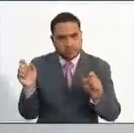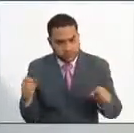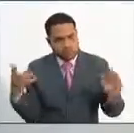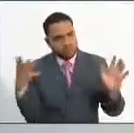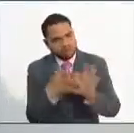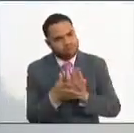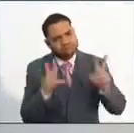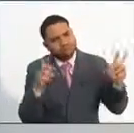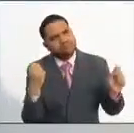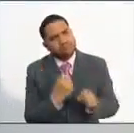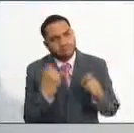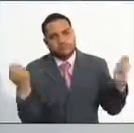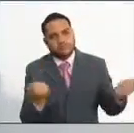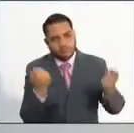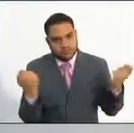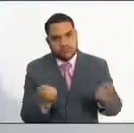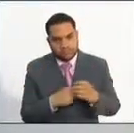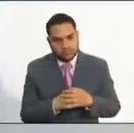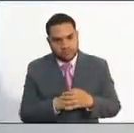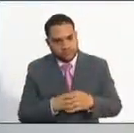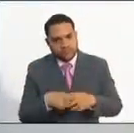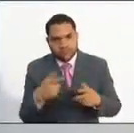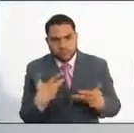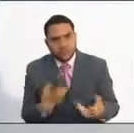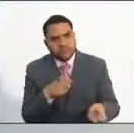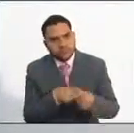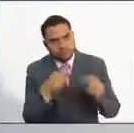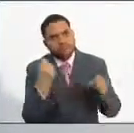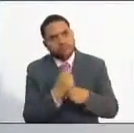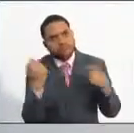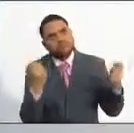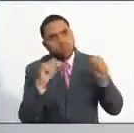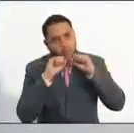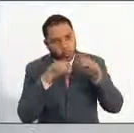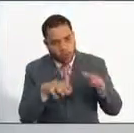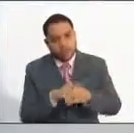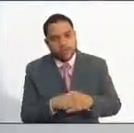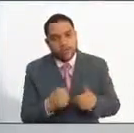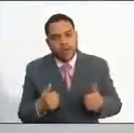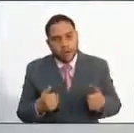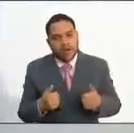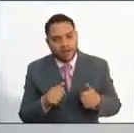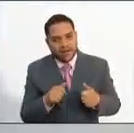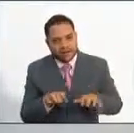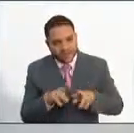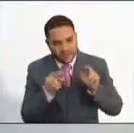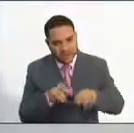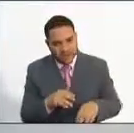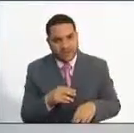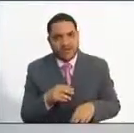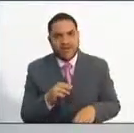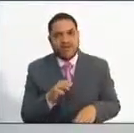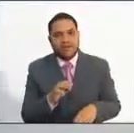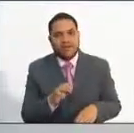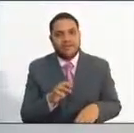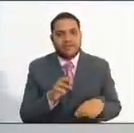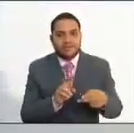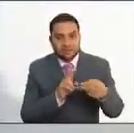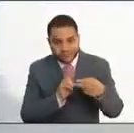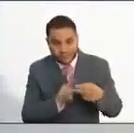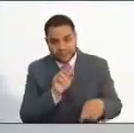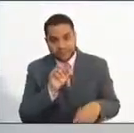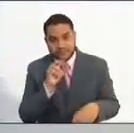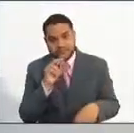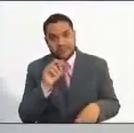hablar de convocatorias de empleo público por mérito. Nuestro hashtag, téngalo en cuenta, es etiquetaESAPENACIÓN y nos encuentran